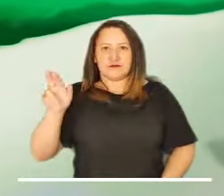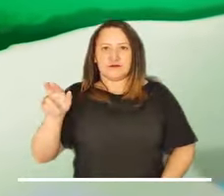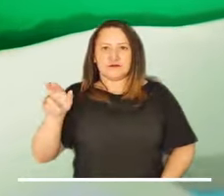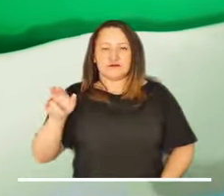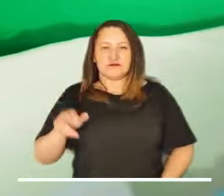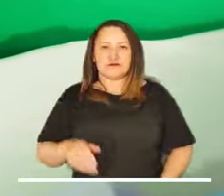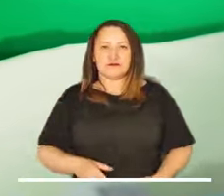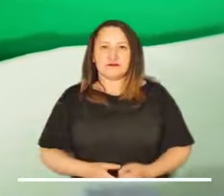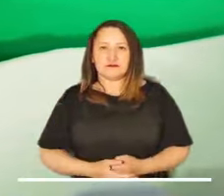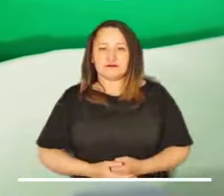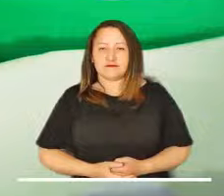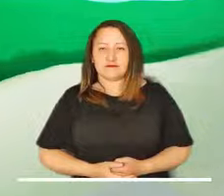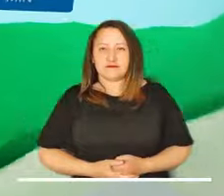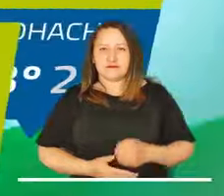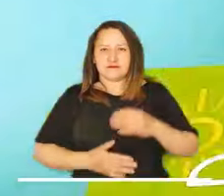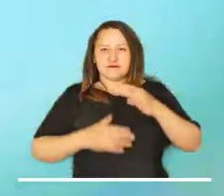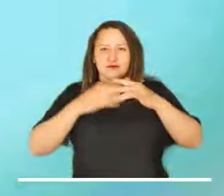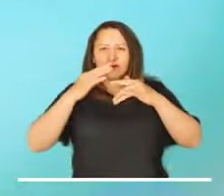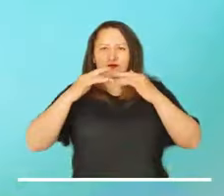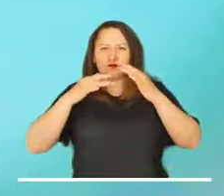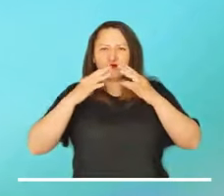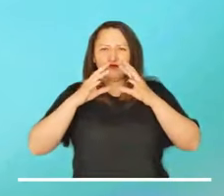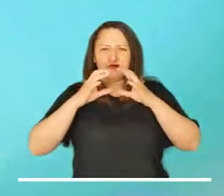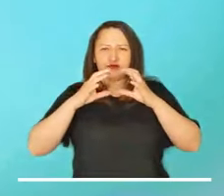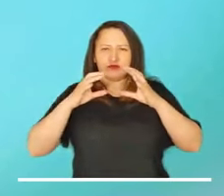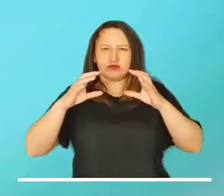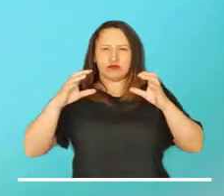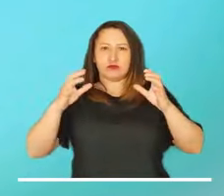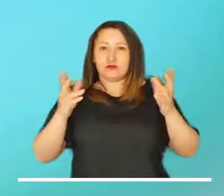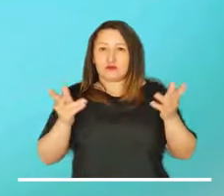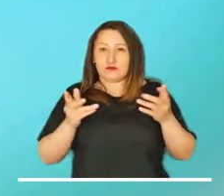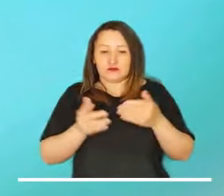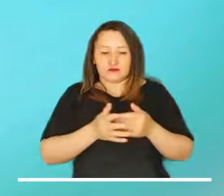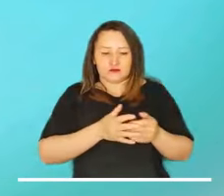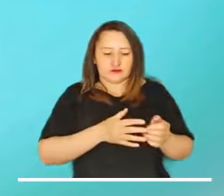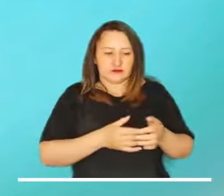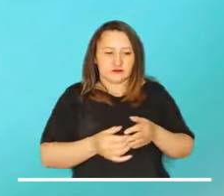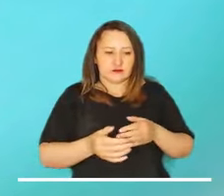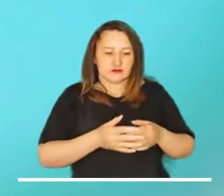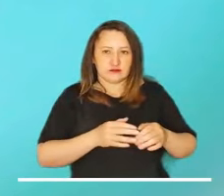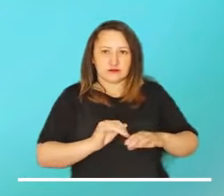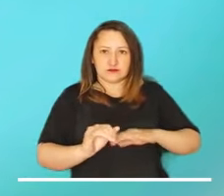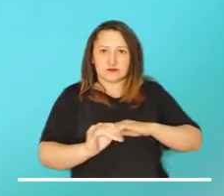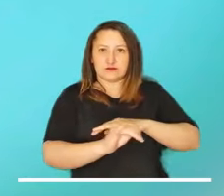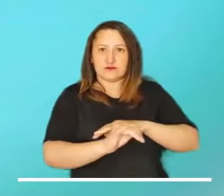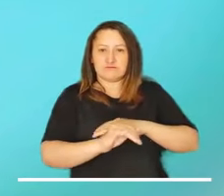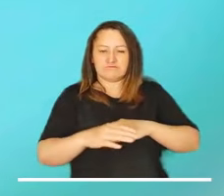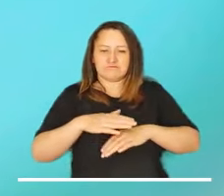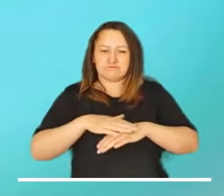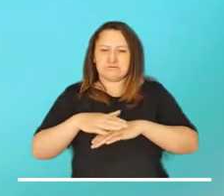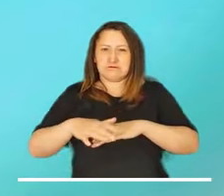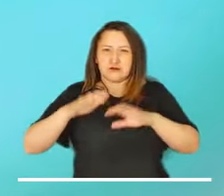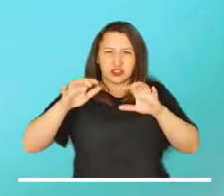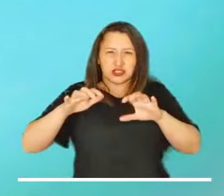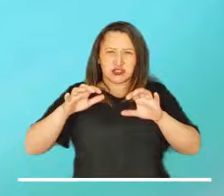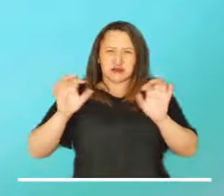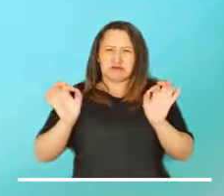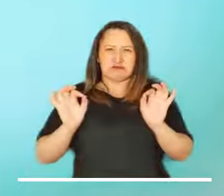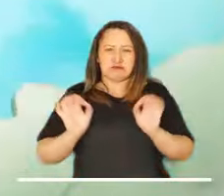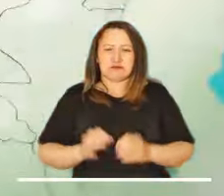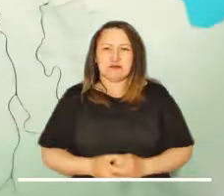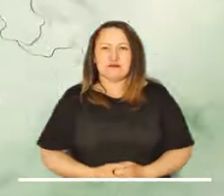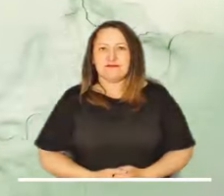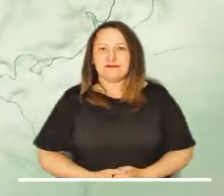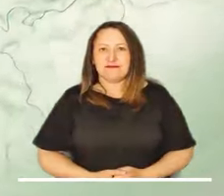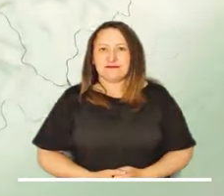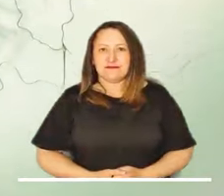cielo parcialmente nublado que se posa sobre el archipiélago de San Andrés y Providencia no desencadenará precipitaciones en las